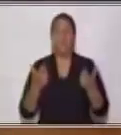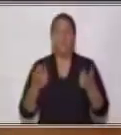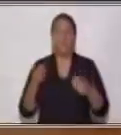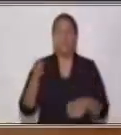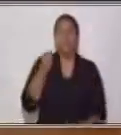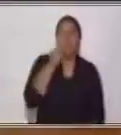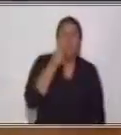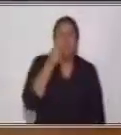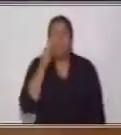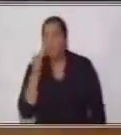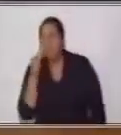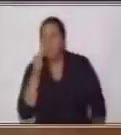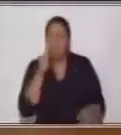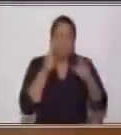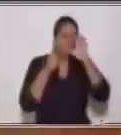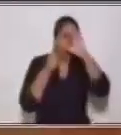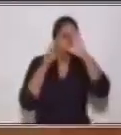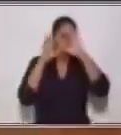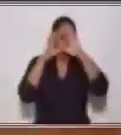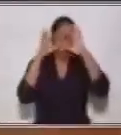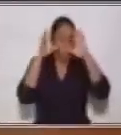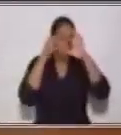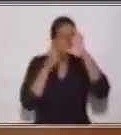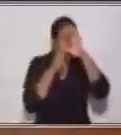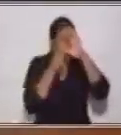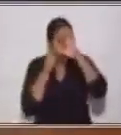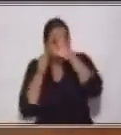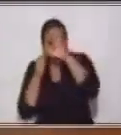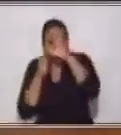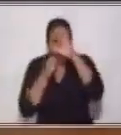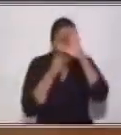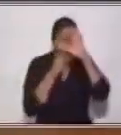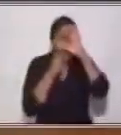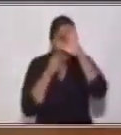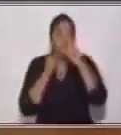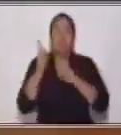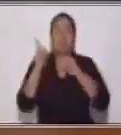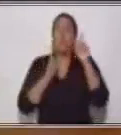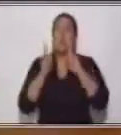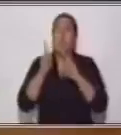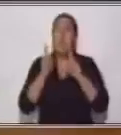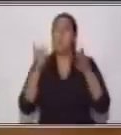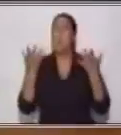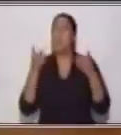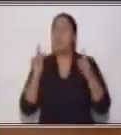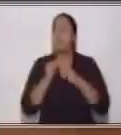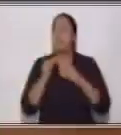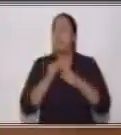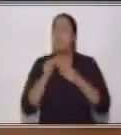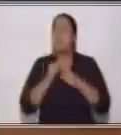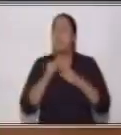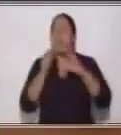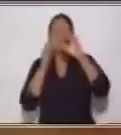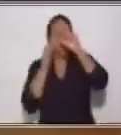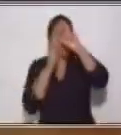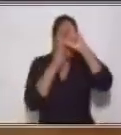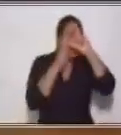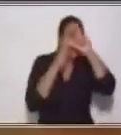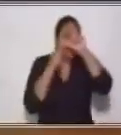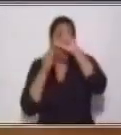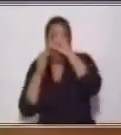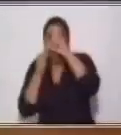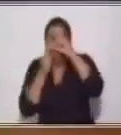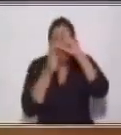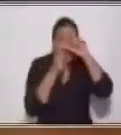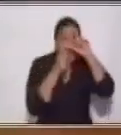Detective, detective. ¿Qué palabra buscaré? Vamos a ver con mi lupa. Por aquí los estoy viendo. Sí,